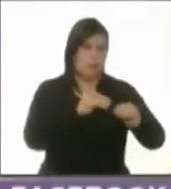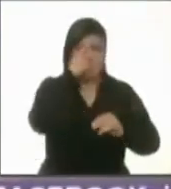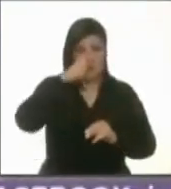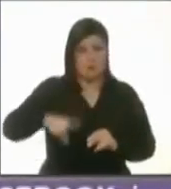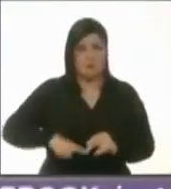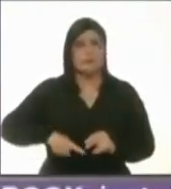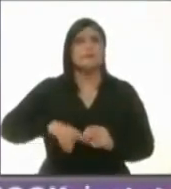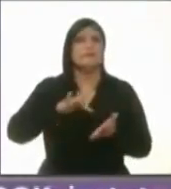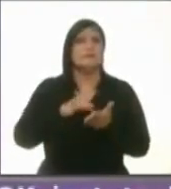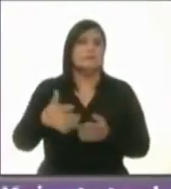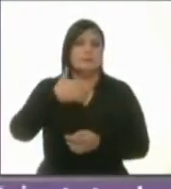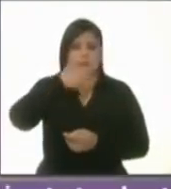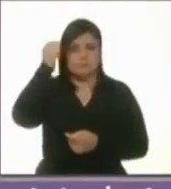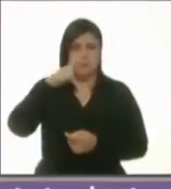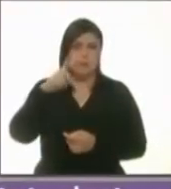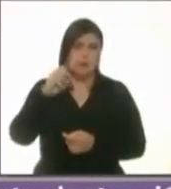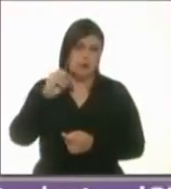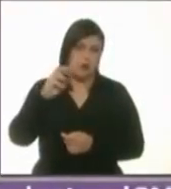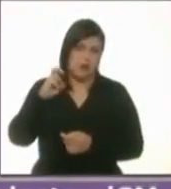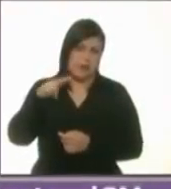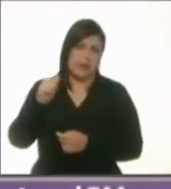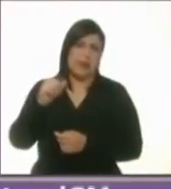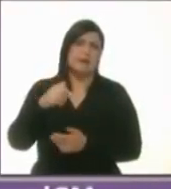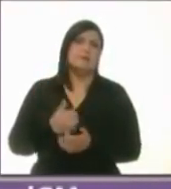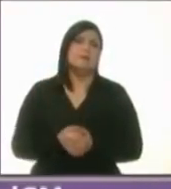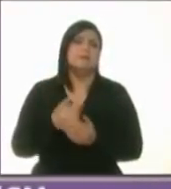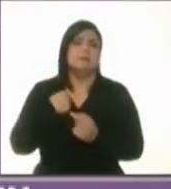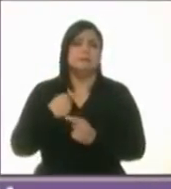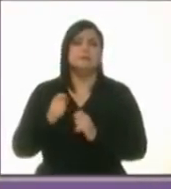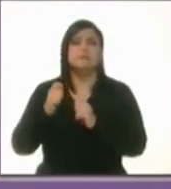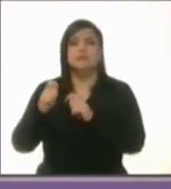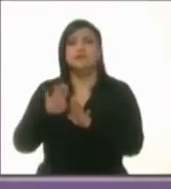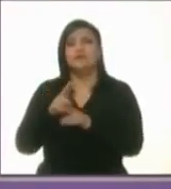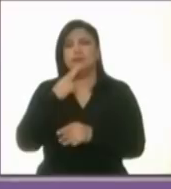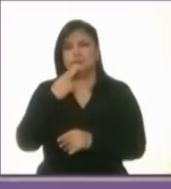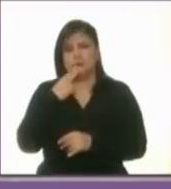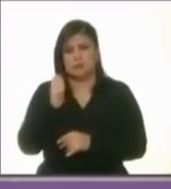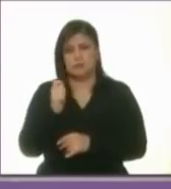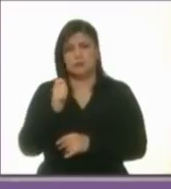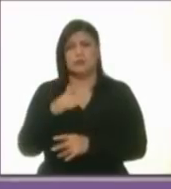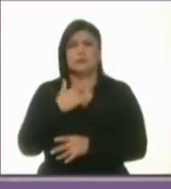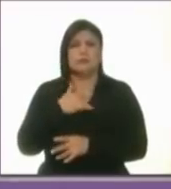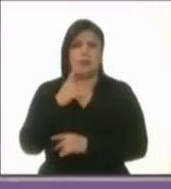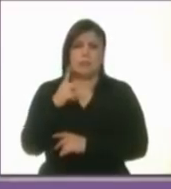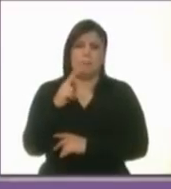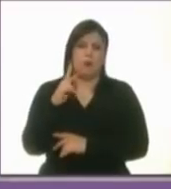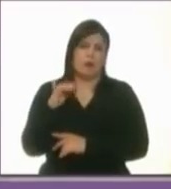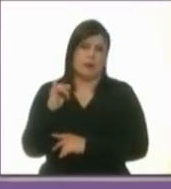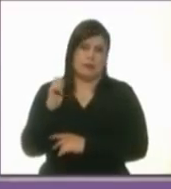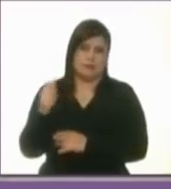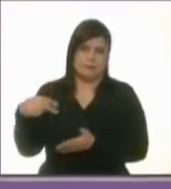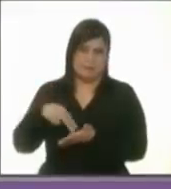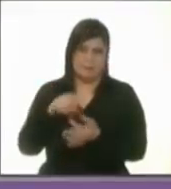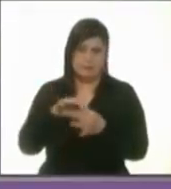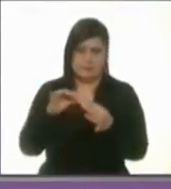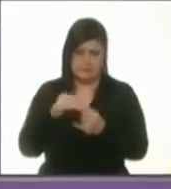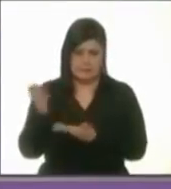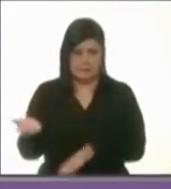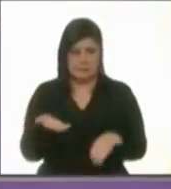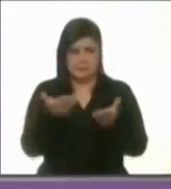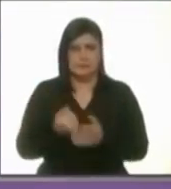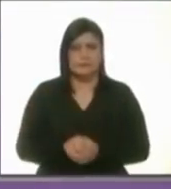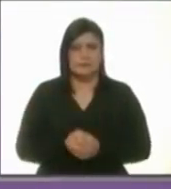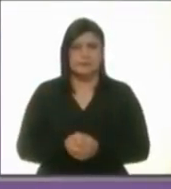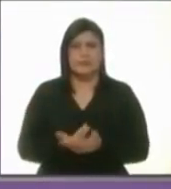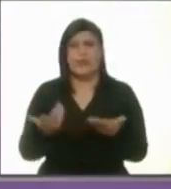gracias candidata Lorena Osornio. Le cedo el uso de la voz a la candidata Purificación Carpinteiro. Adelante candidata. Ay